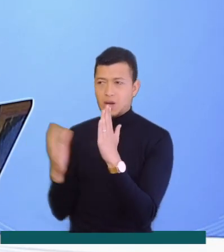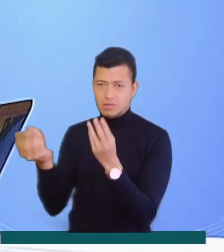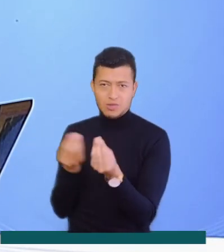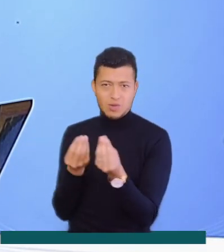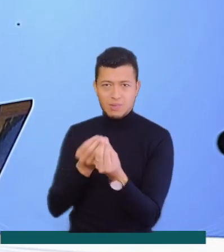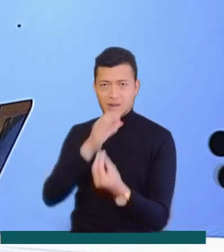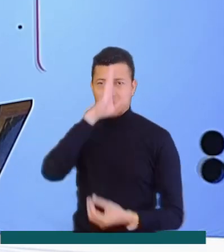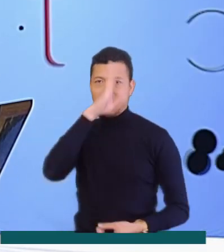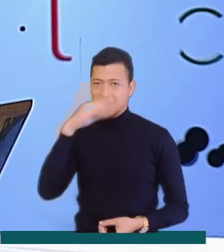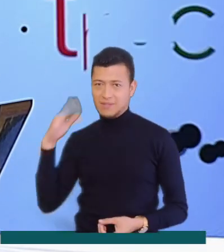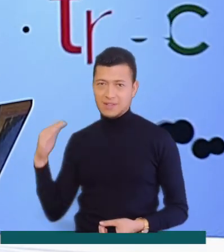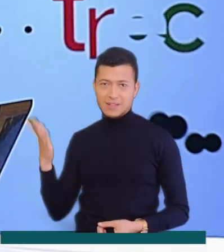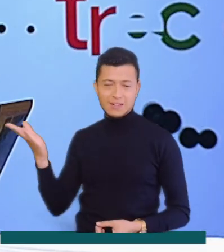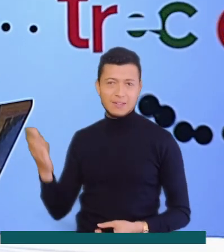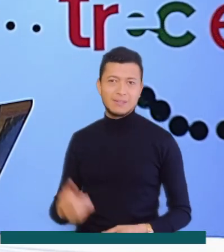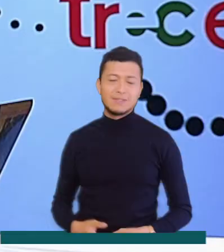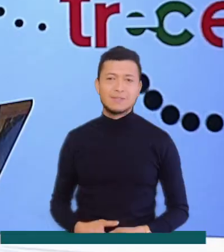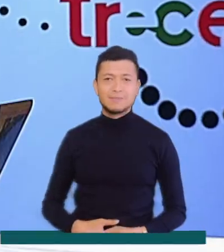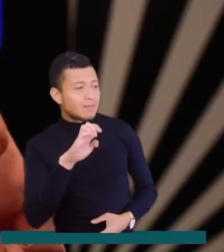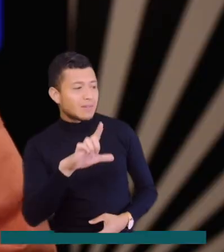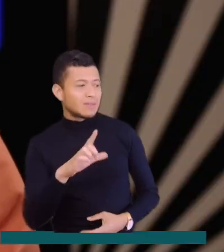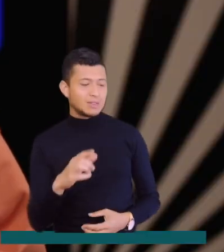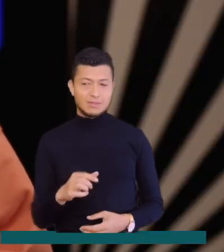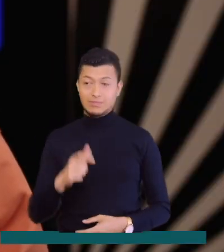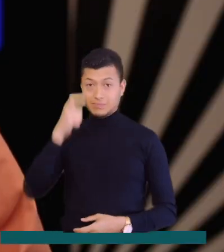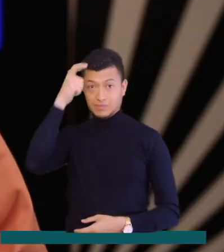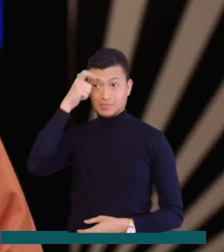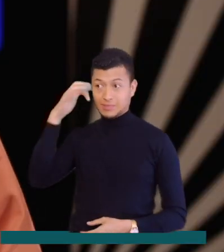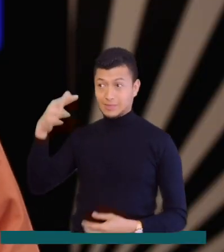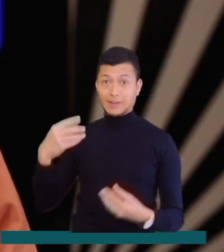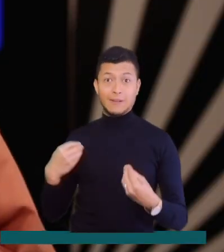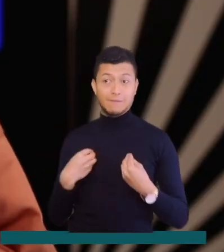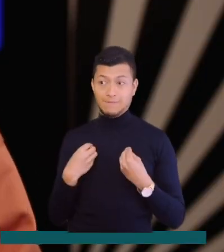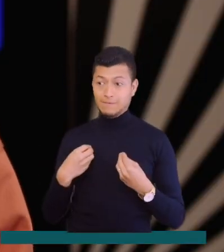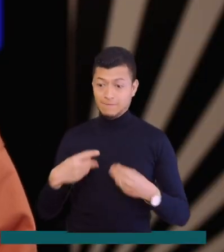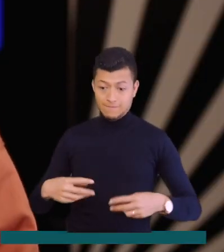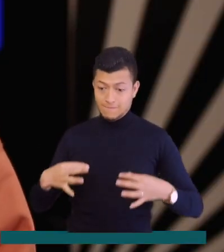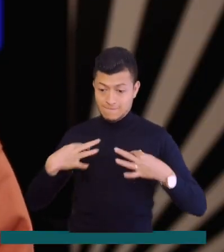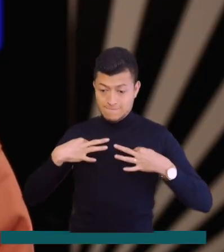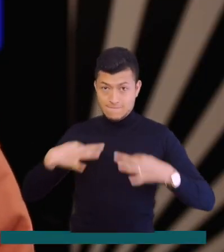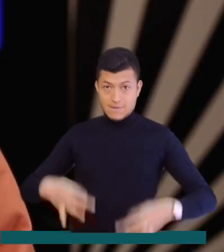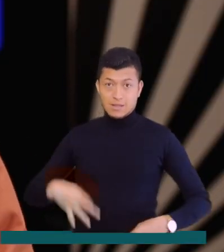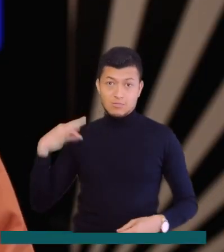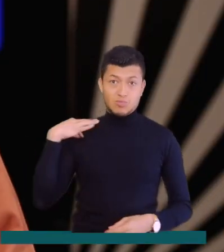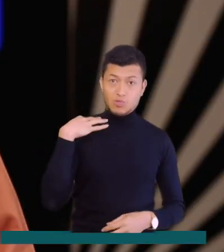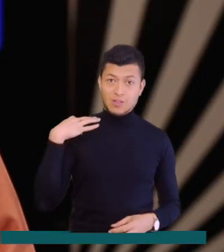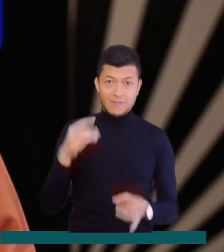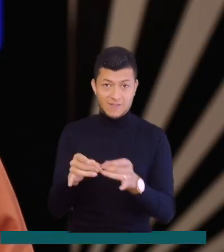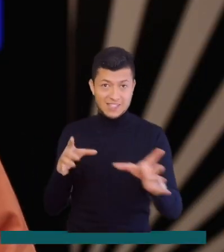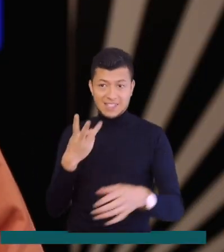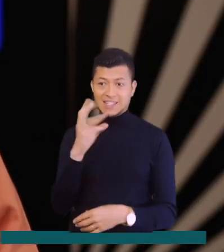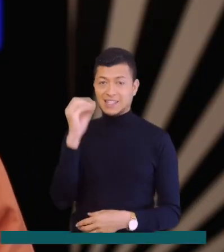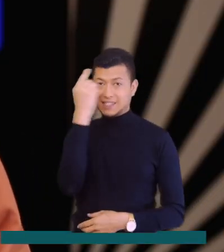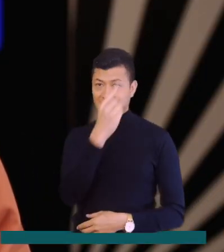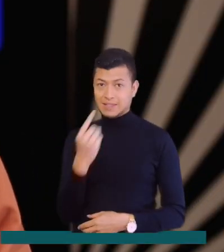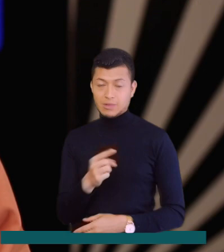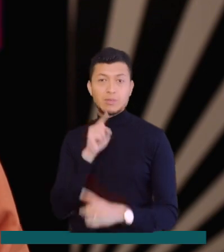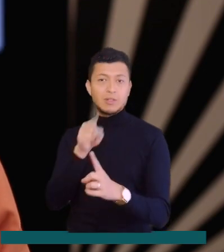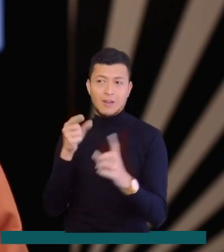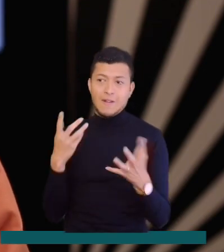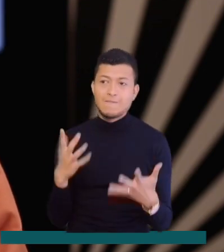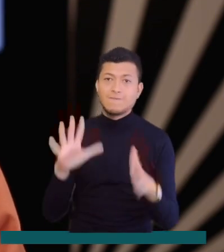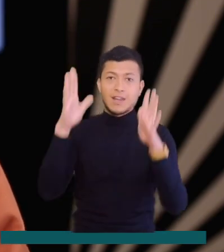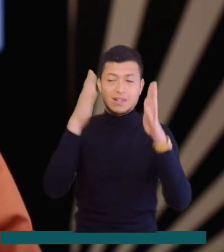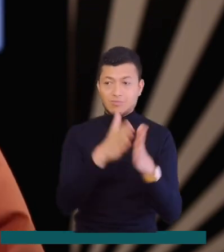que nos trae nuestra compañera África. Cartagena se viste de moda hasta el 30 de septiembre con motivo de la Feria Ixcel